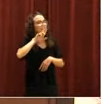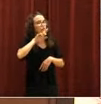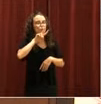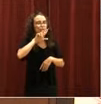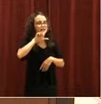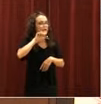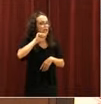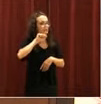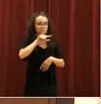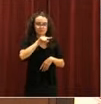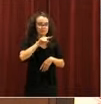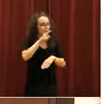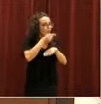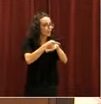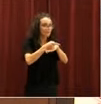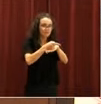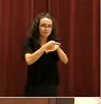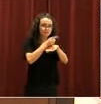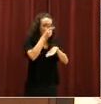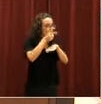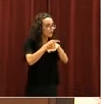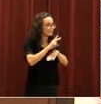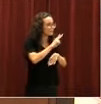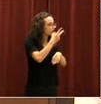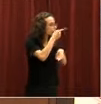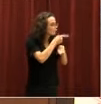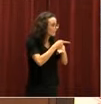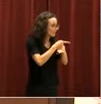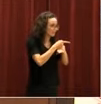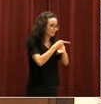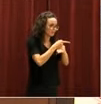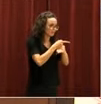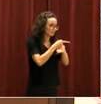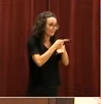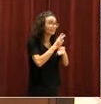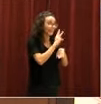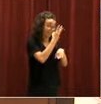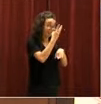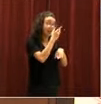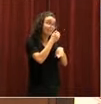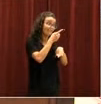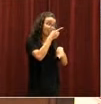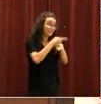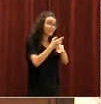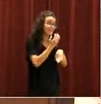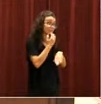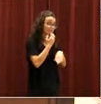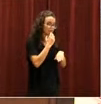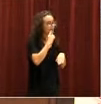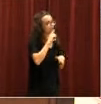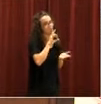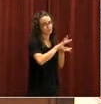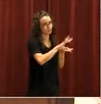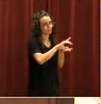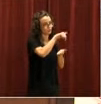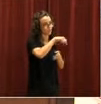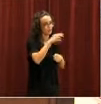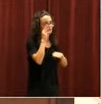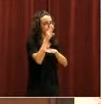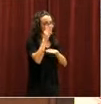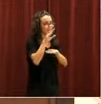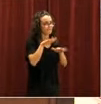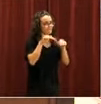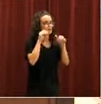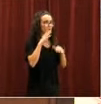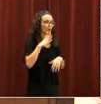por primera vez. Señora Garrido, le llamo al orden por segunda vez. Si tengo que llamarla una tercera vez, ordenaré su expulsión de la sala. Le ruego que, por favor, retiren esos